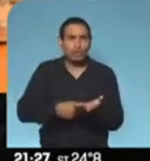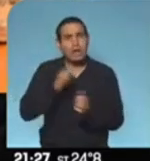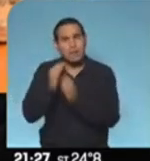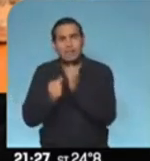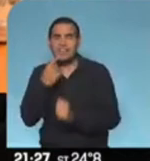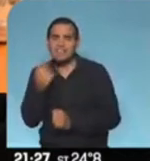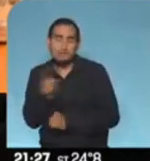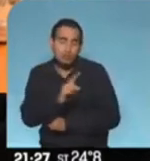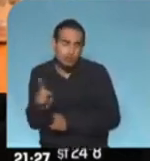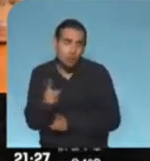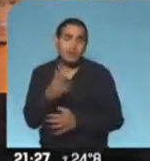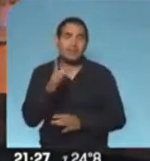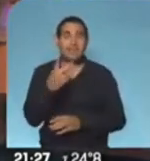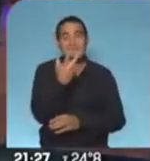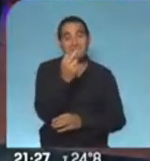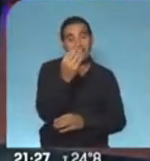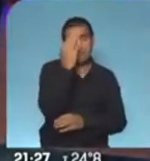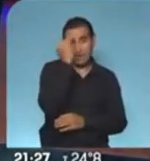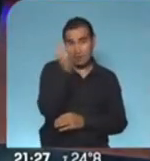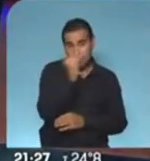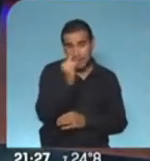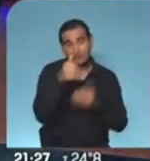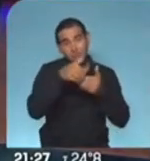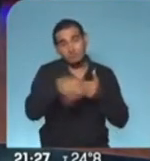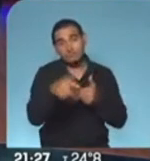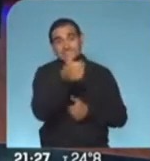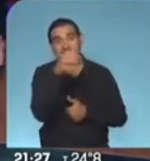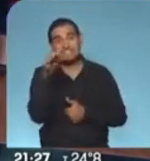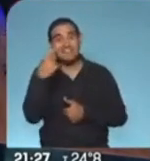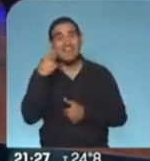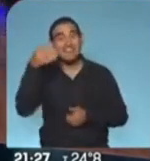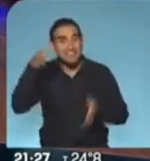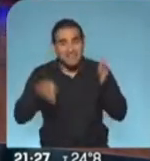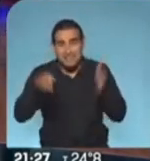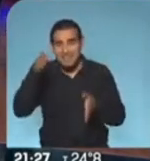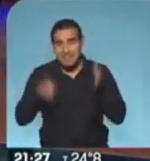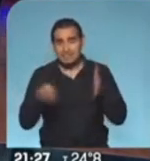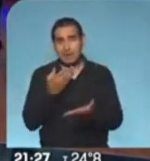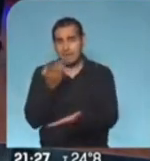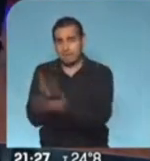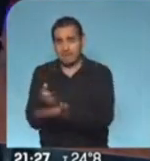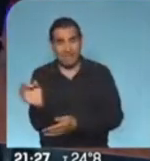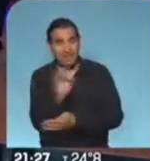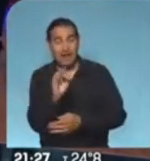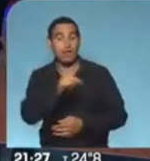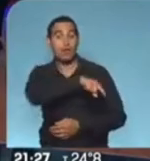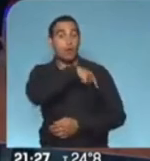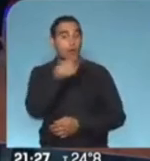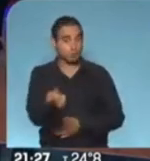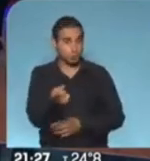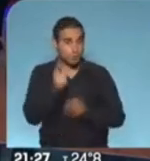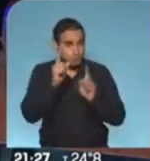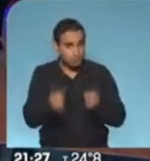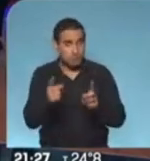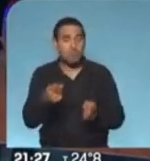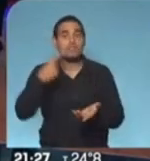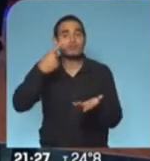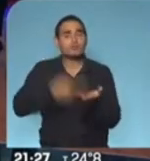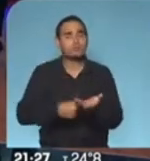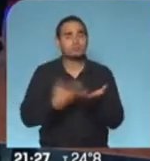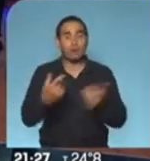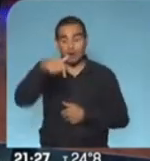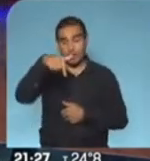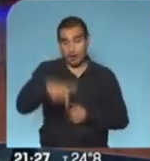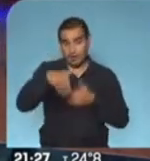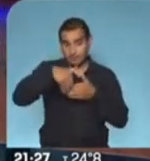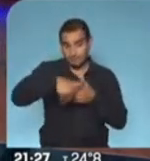hacerlo, será desde el 20 de marzo y por 60 días no se van a pedir. Otra de las cosas que también se decidieron es que a partir de ahora,